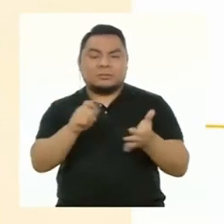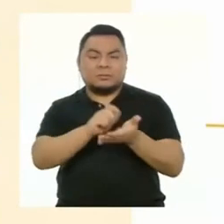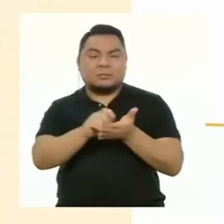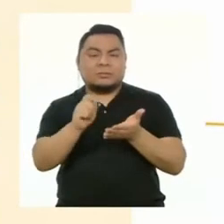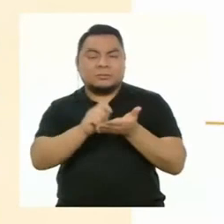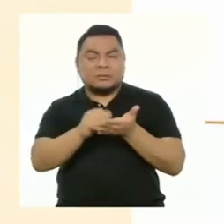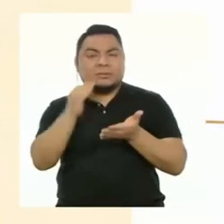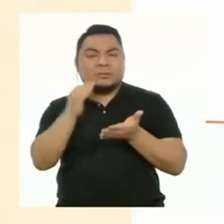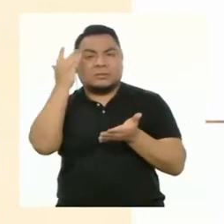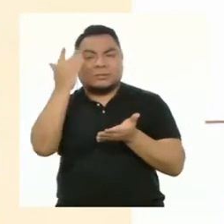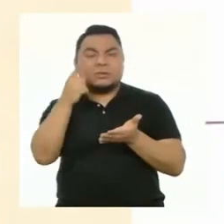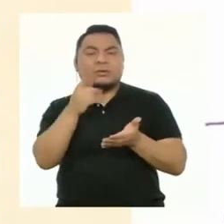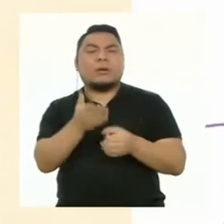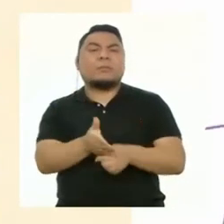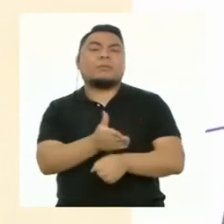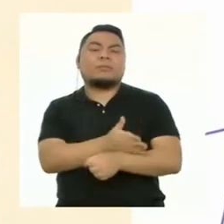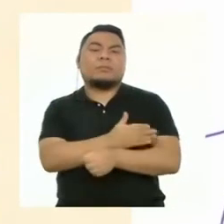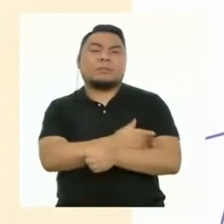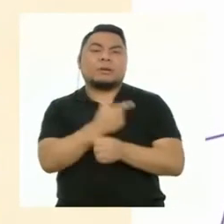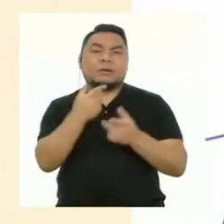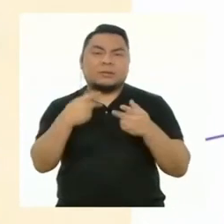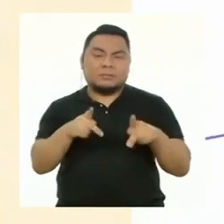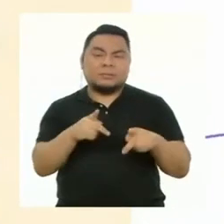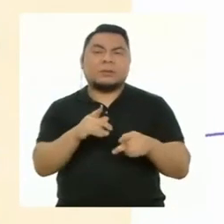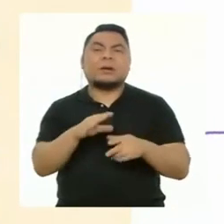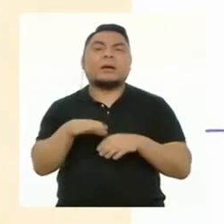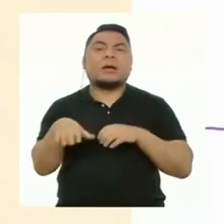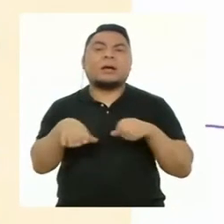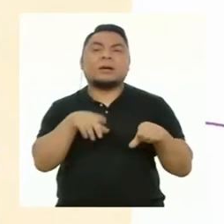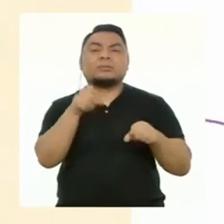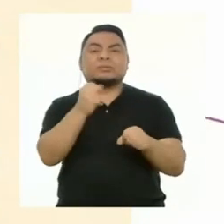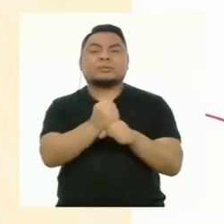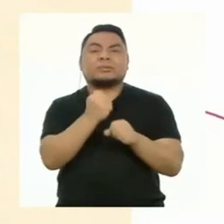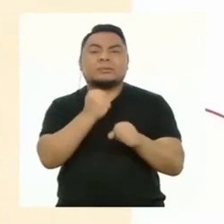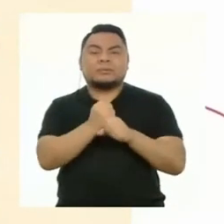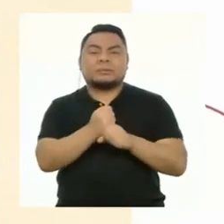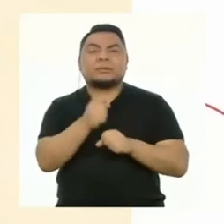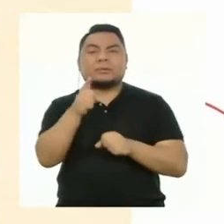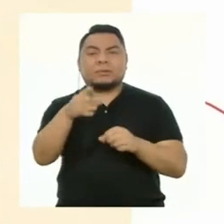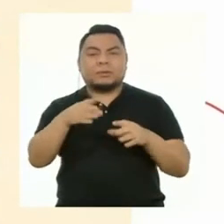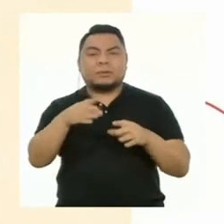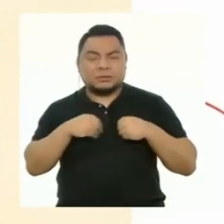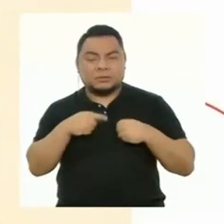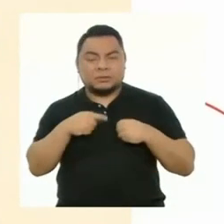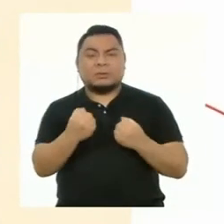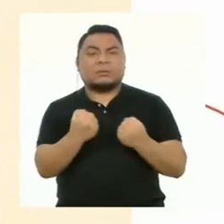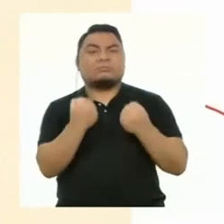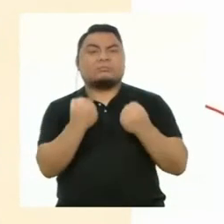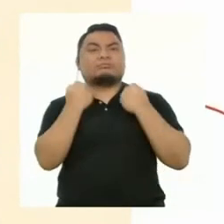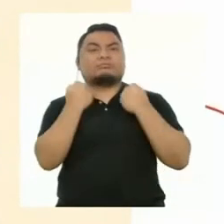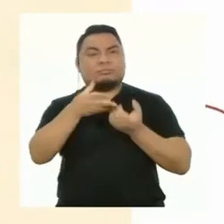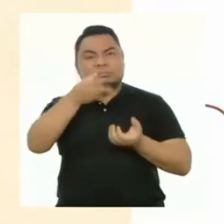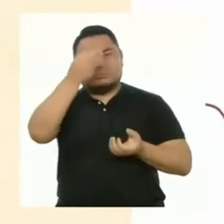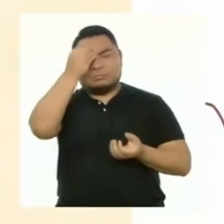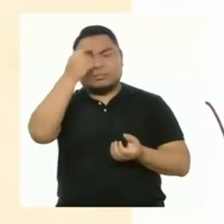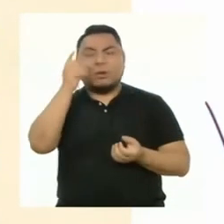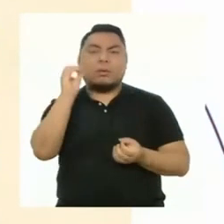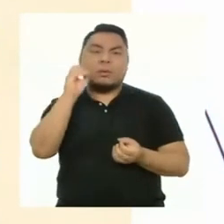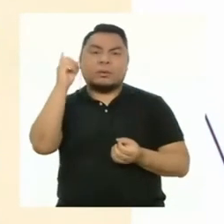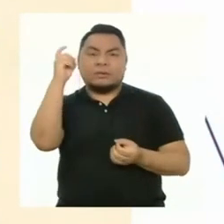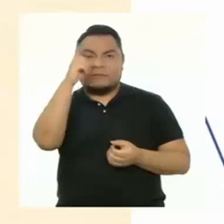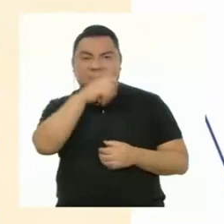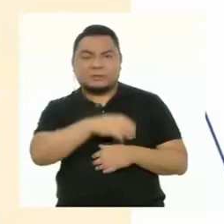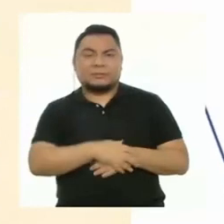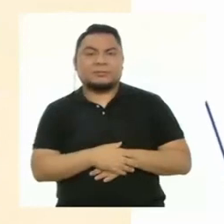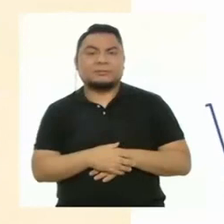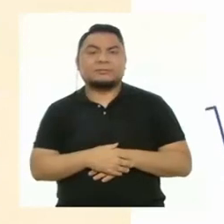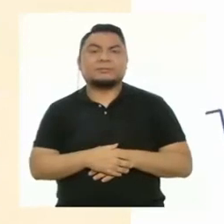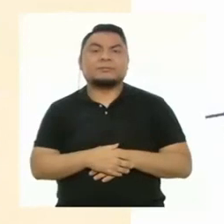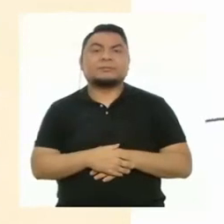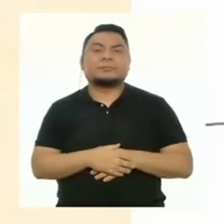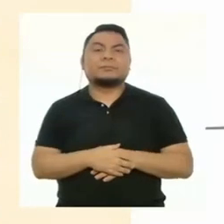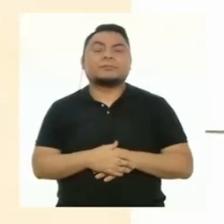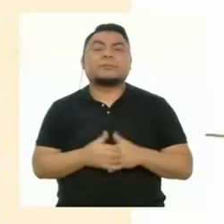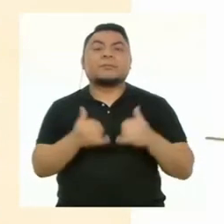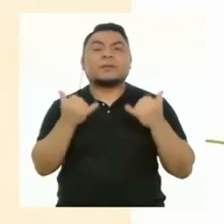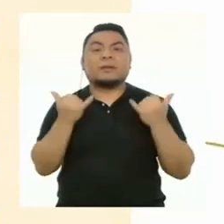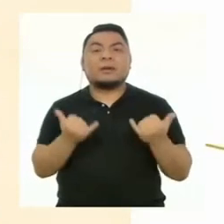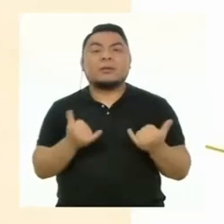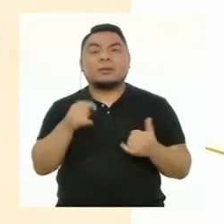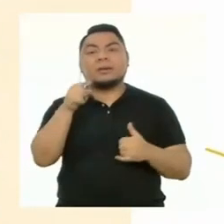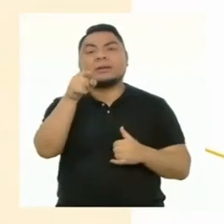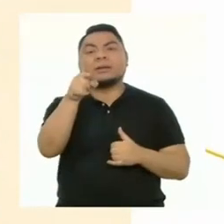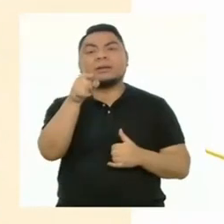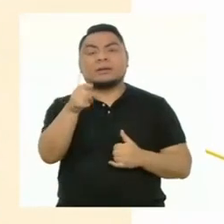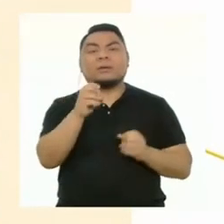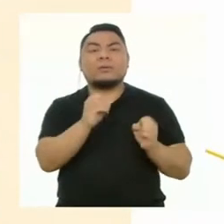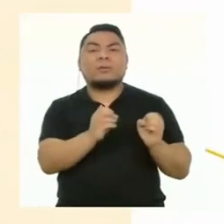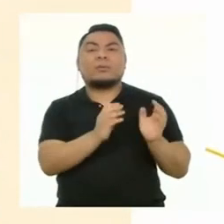reflexión sobre los procesos que te han permitido elaborar tu trabajo y reconocer tus fortalezas y dificultades. Ahora te